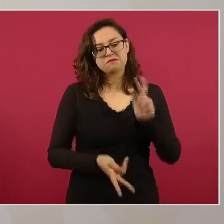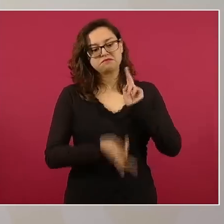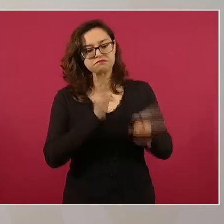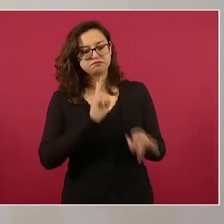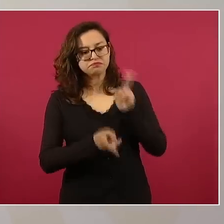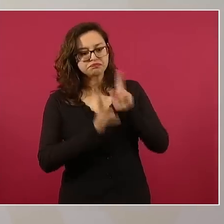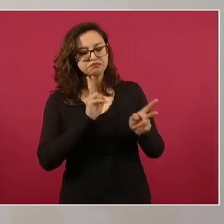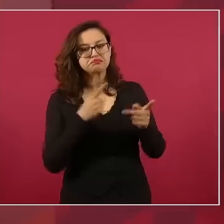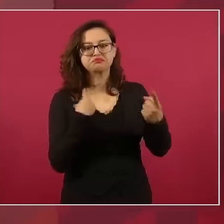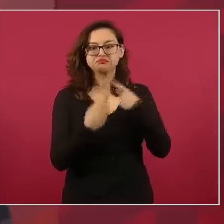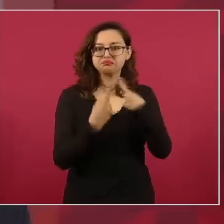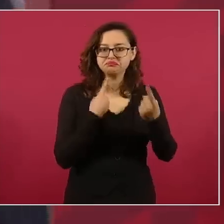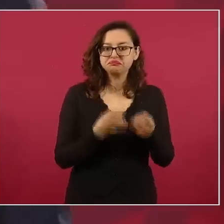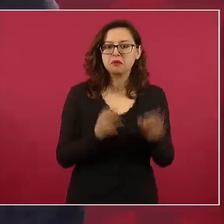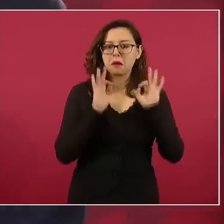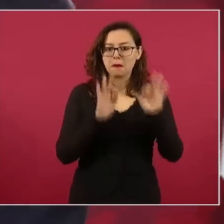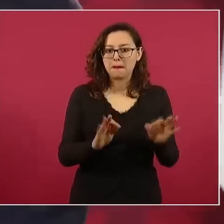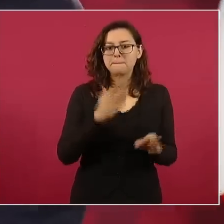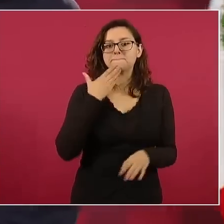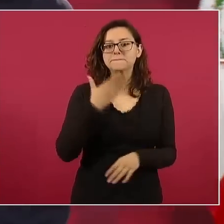vicepresidenta Kamala Harris,